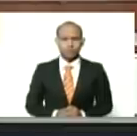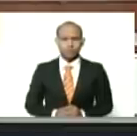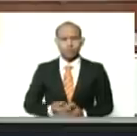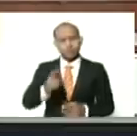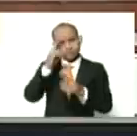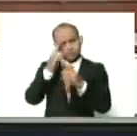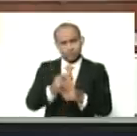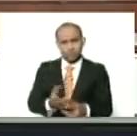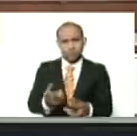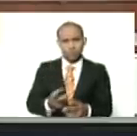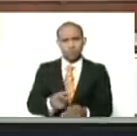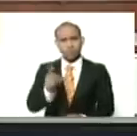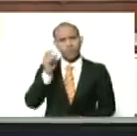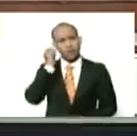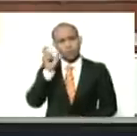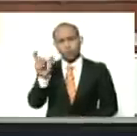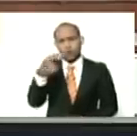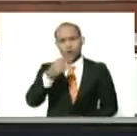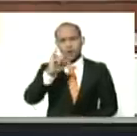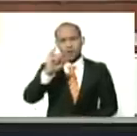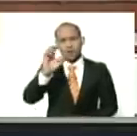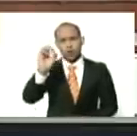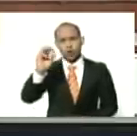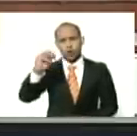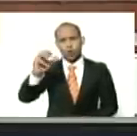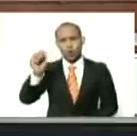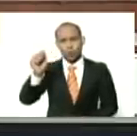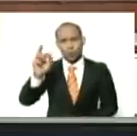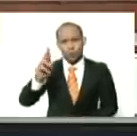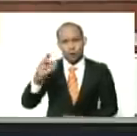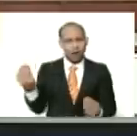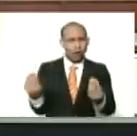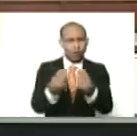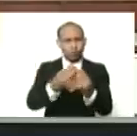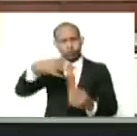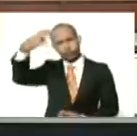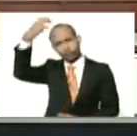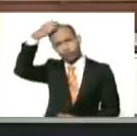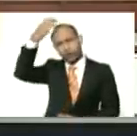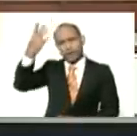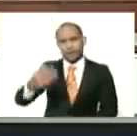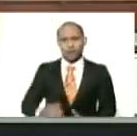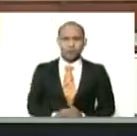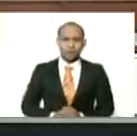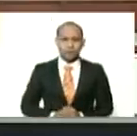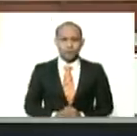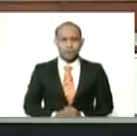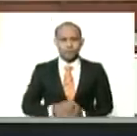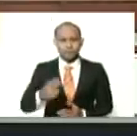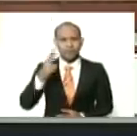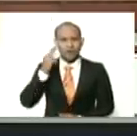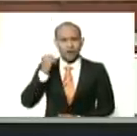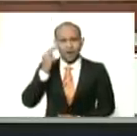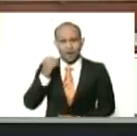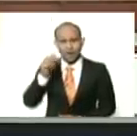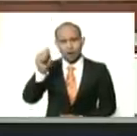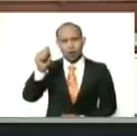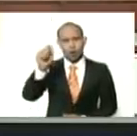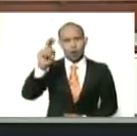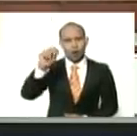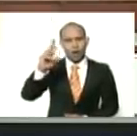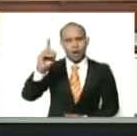reconocer, quien fue, Giomar, la compañera, de guerra, de batalla, la reina, Giomar, del negro Andresote,